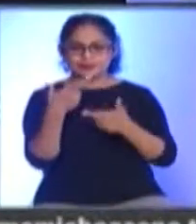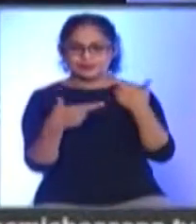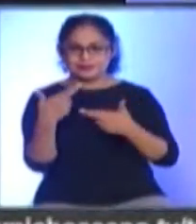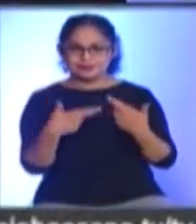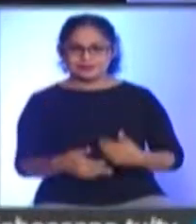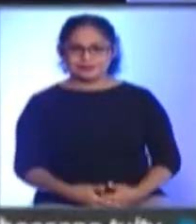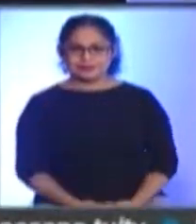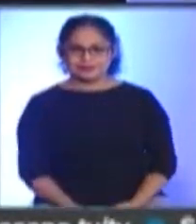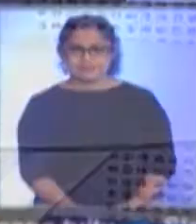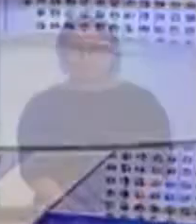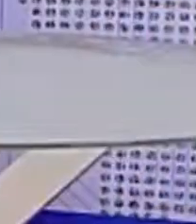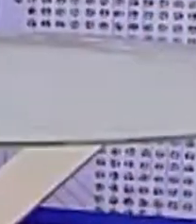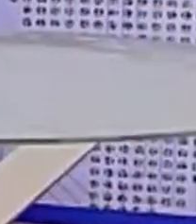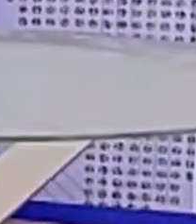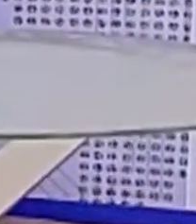con más